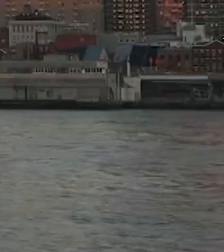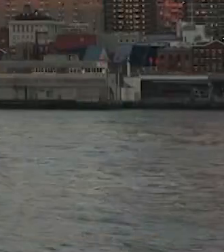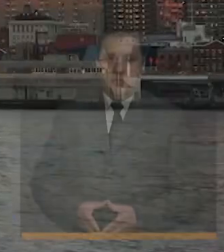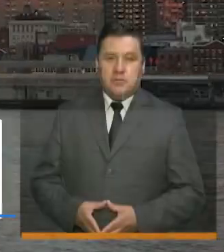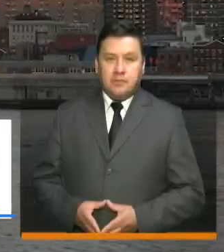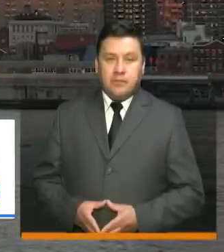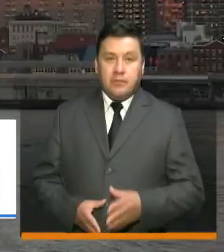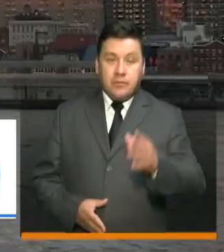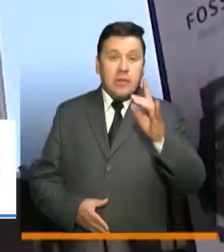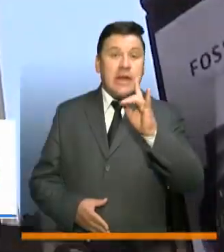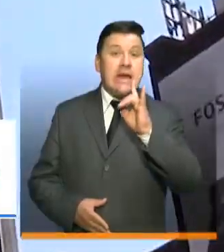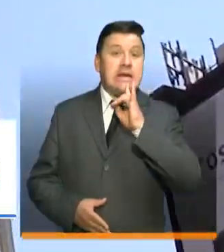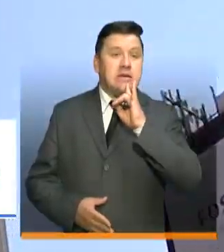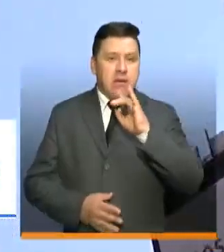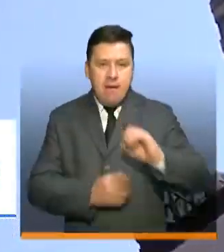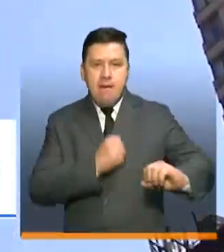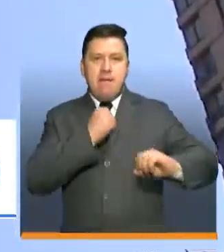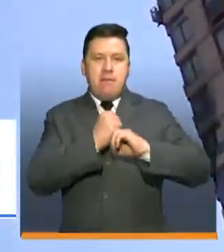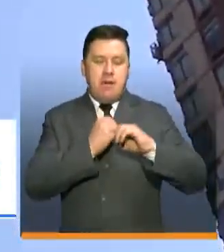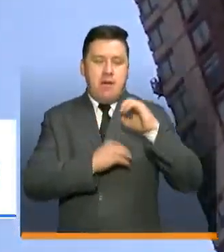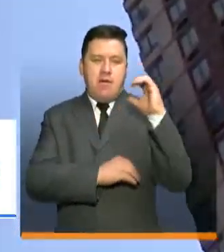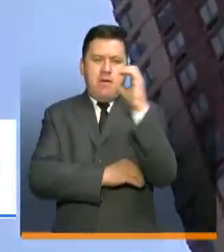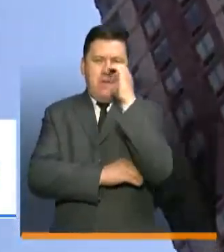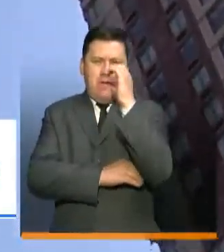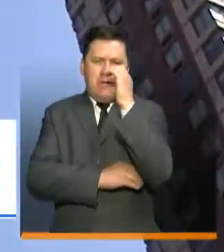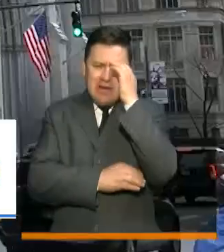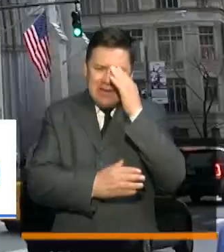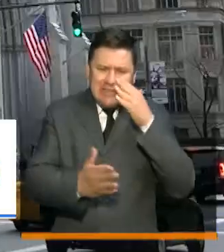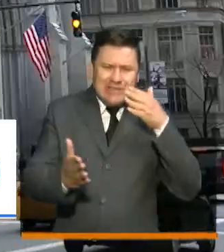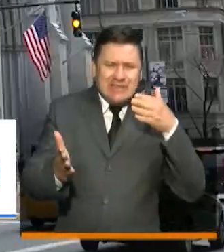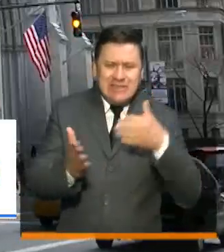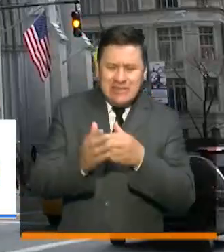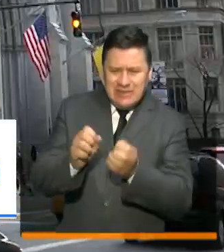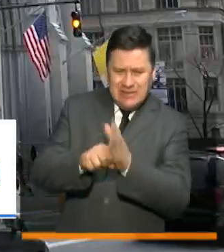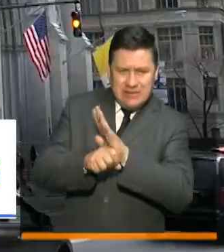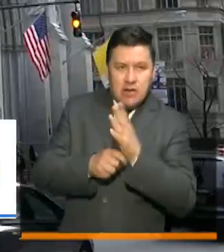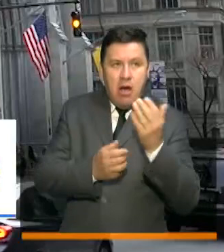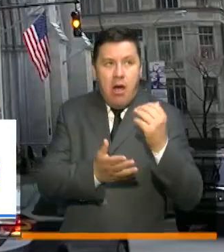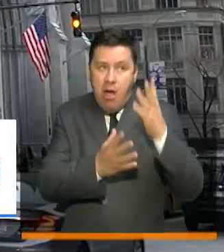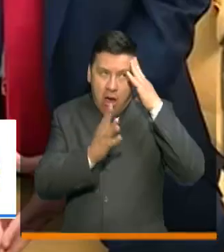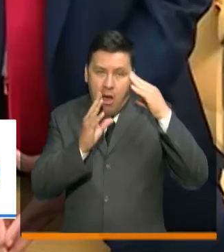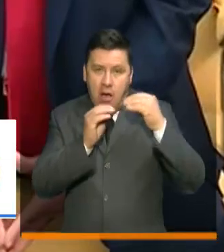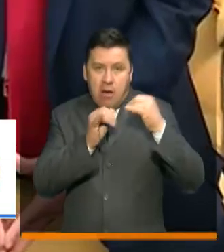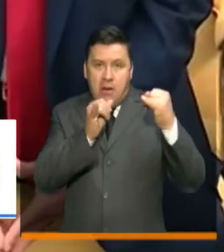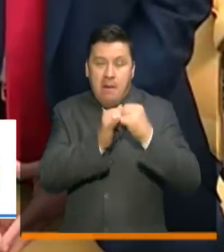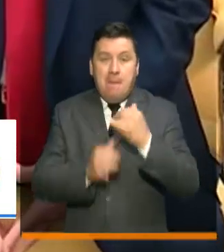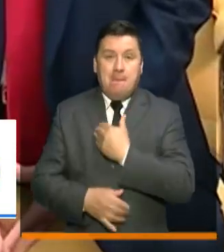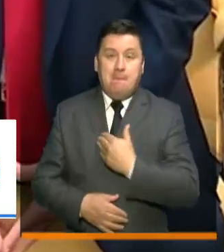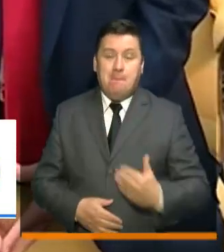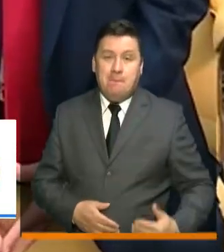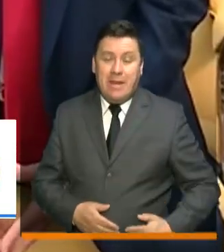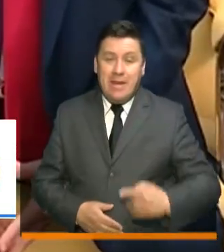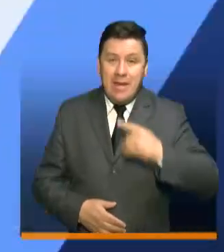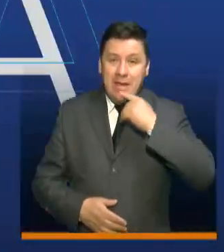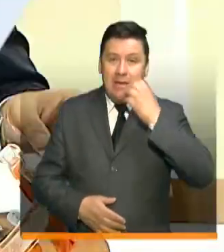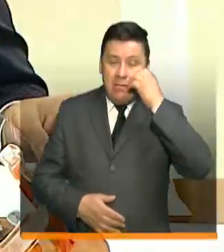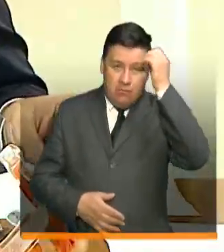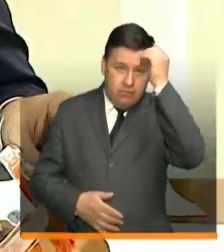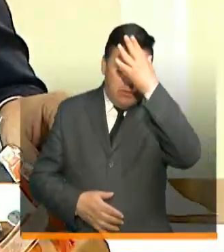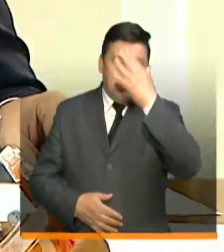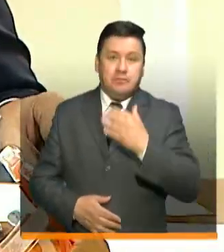Estados Unidos apoyará a Colombia en lucha contra el COVID-19, acordaron presidentes Duque y Trump.